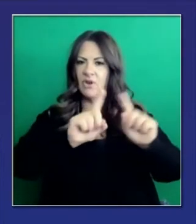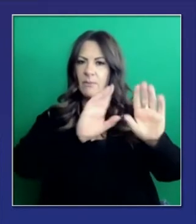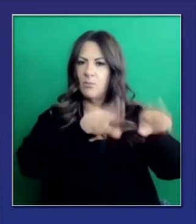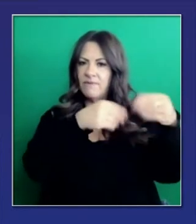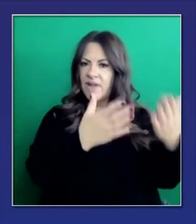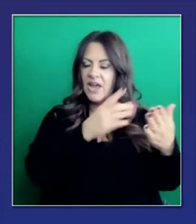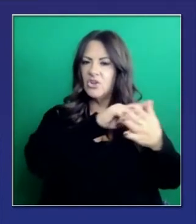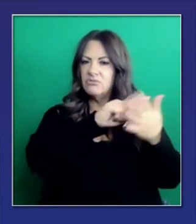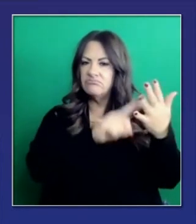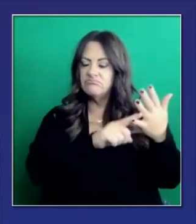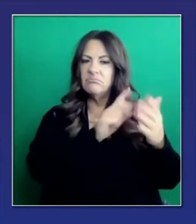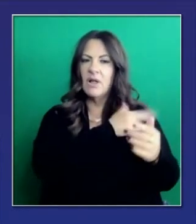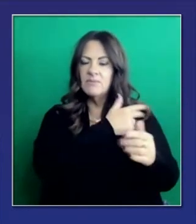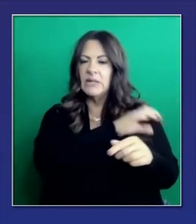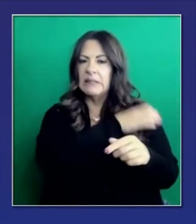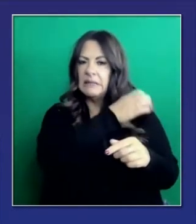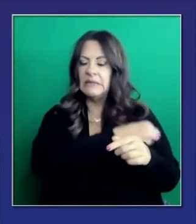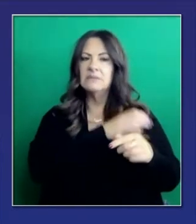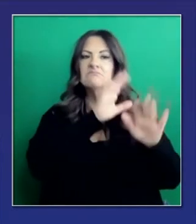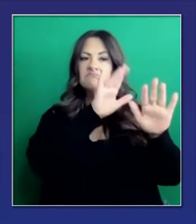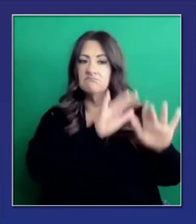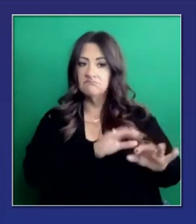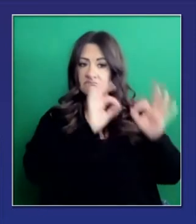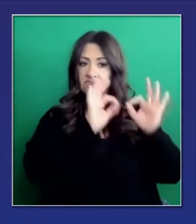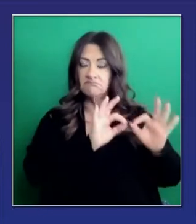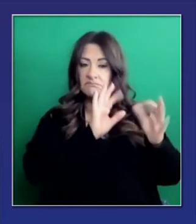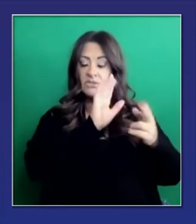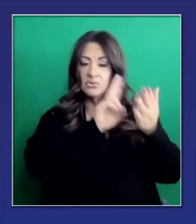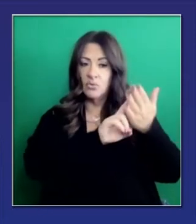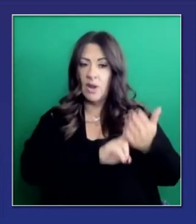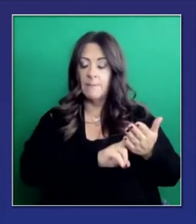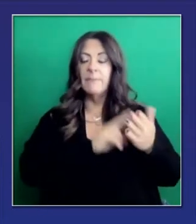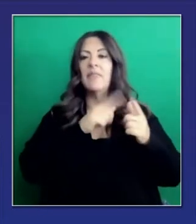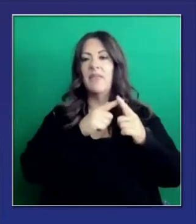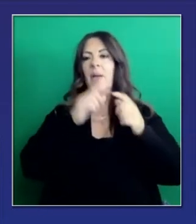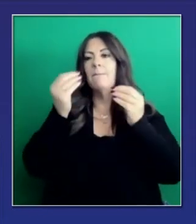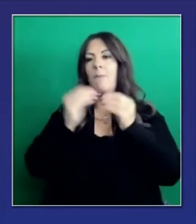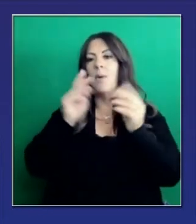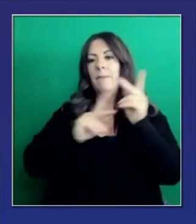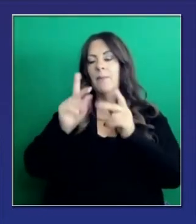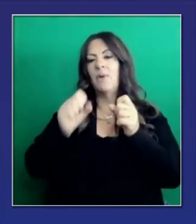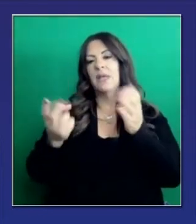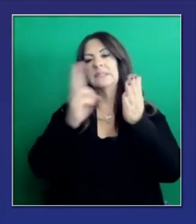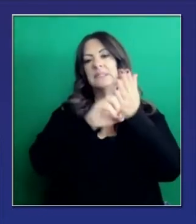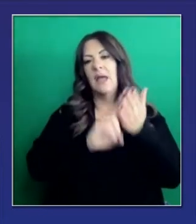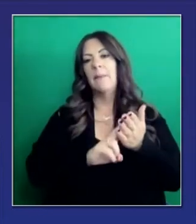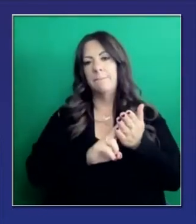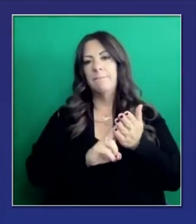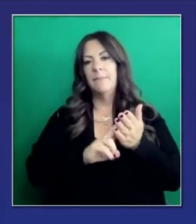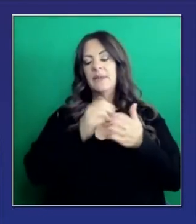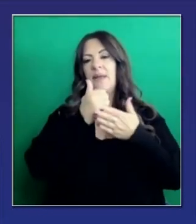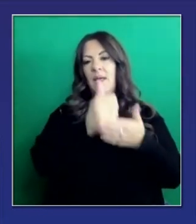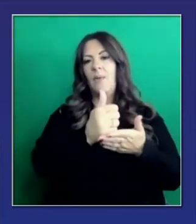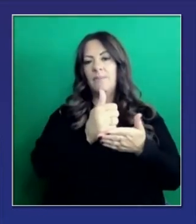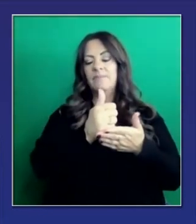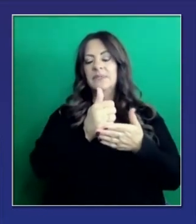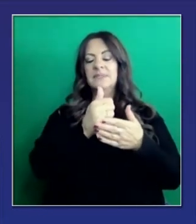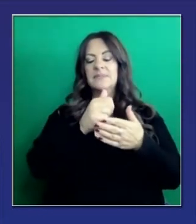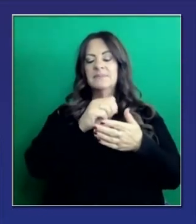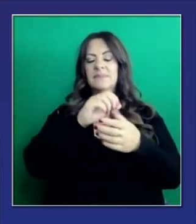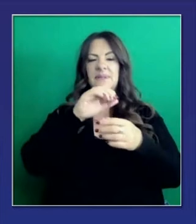Hemos tratado de avanzar la causa, de obtener a más personas para participar y esperamos que esto sea publicado a nivel del Estado